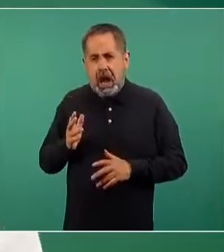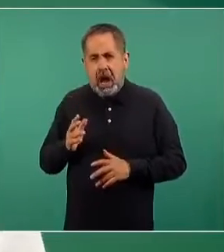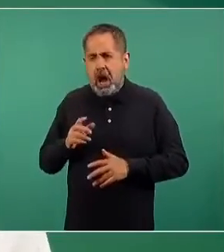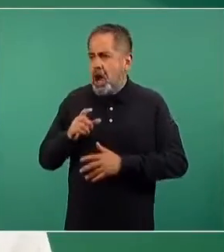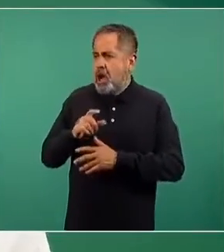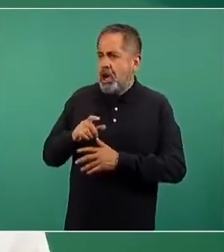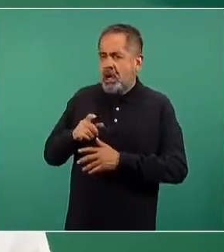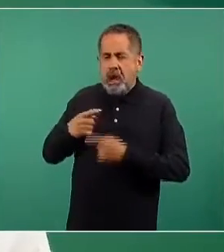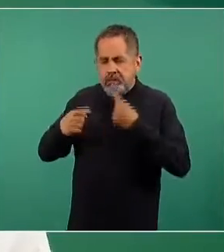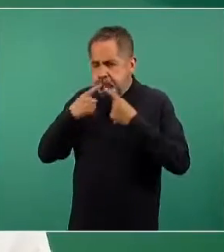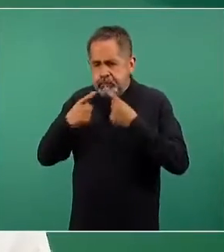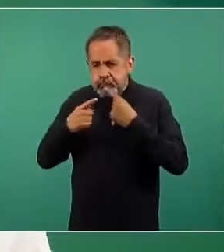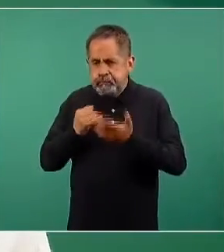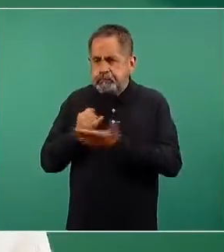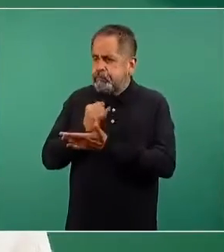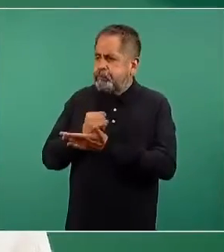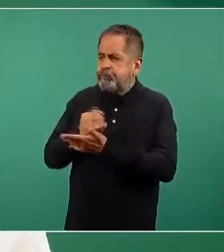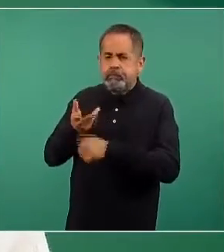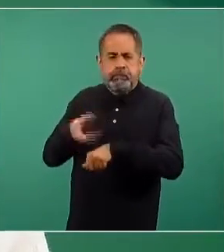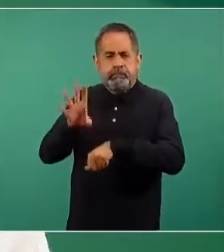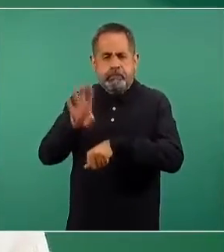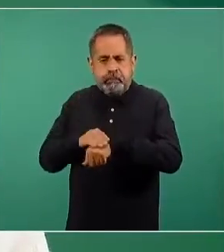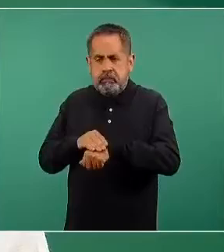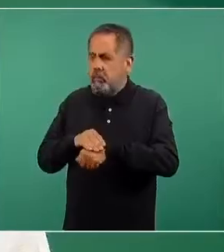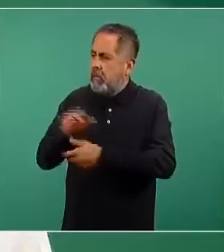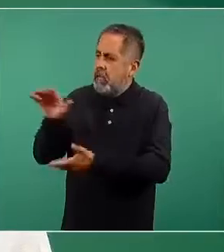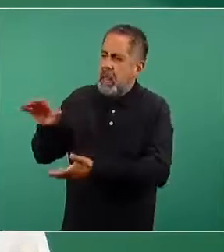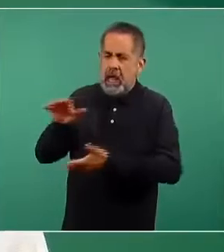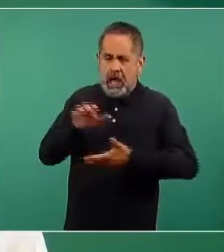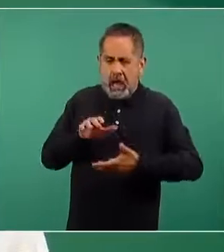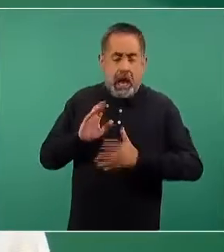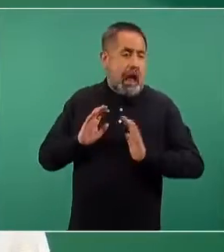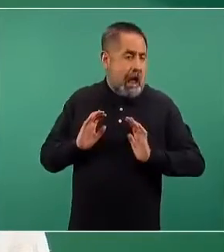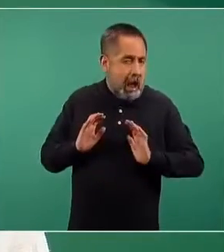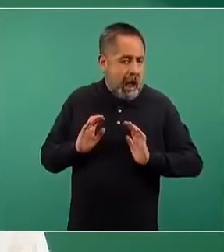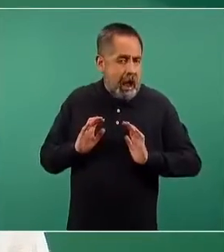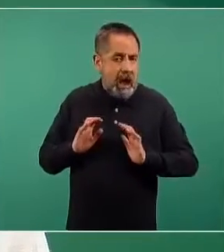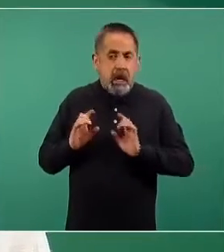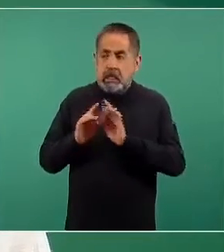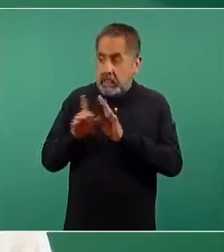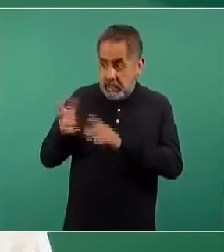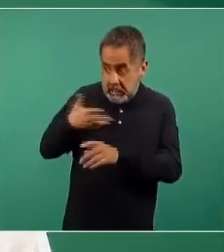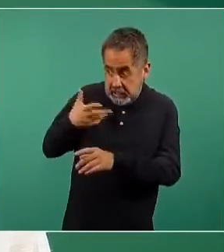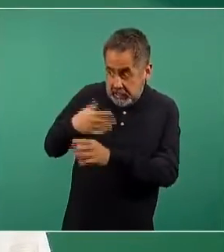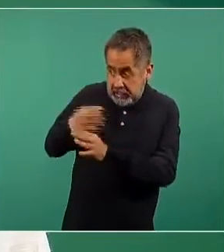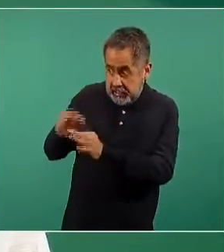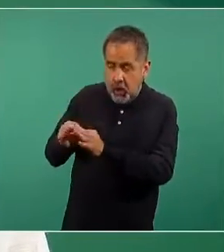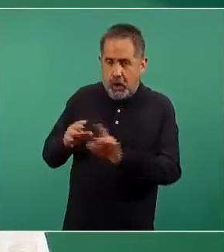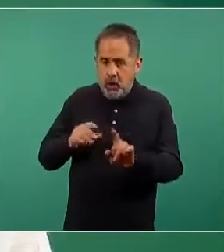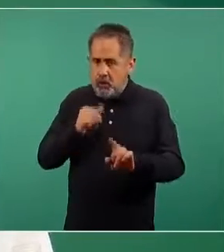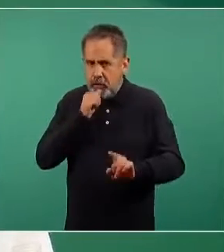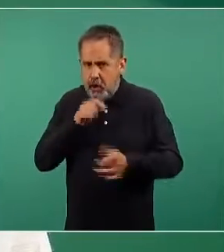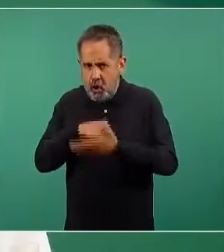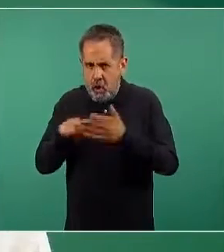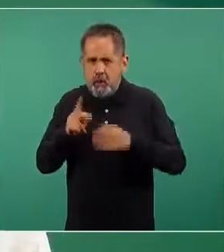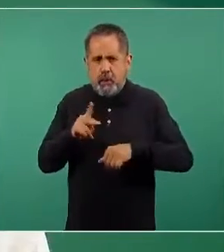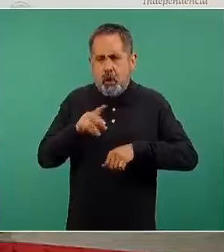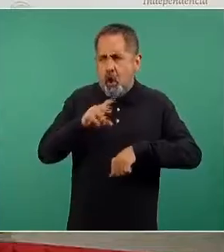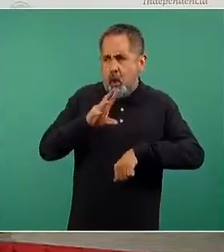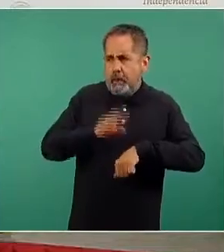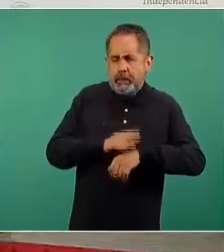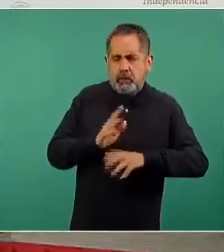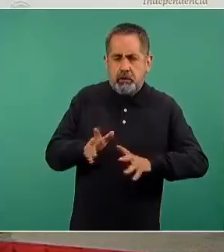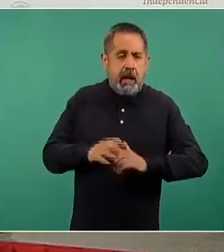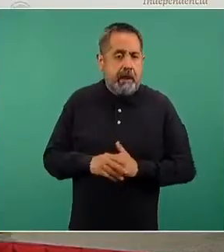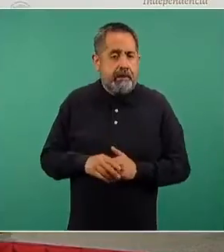resoluciones de autorización de uso de emergencia cuando existe mérito técnico de las vacunas. El Comité